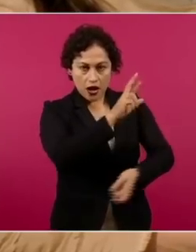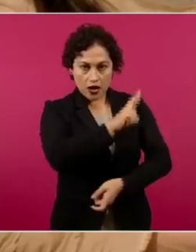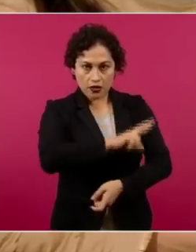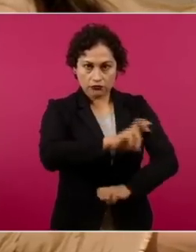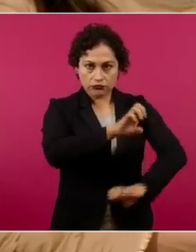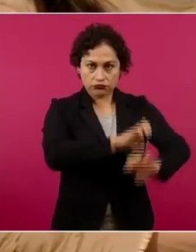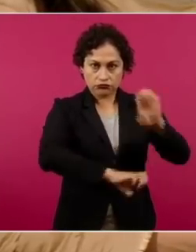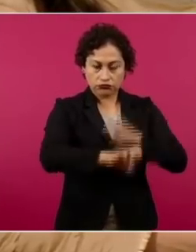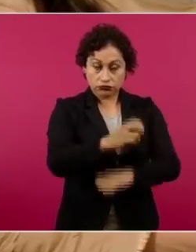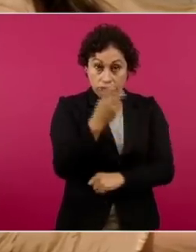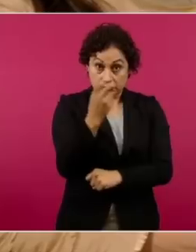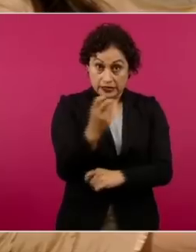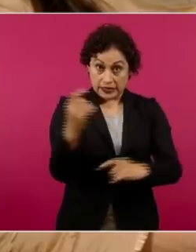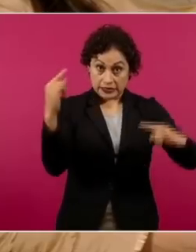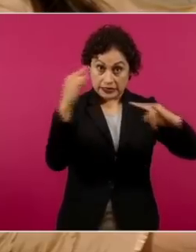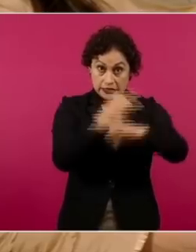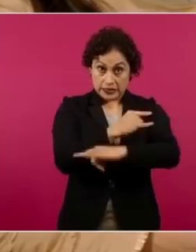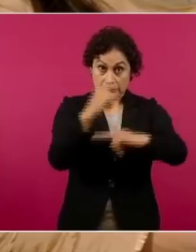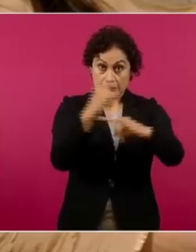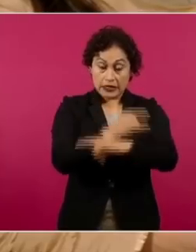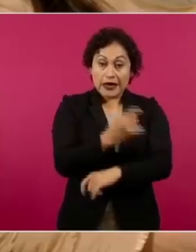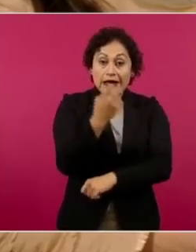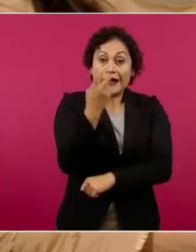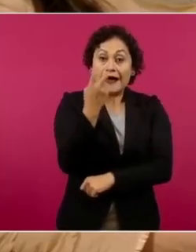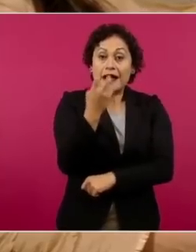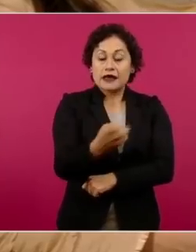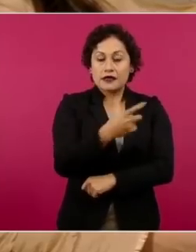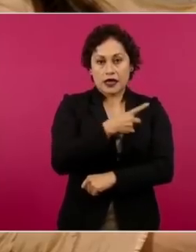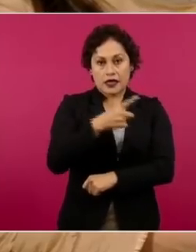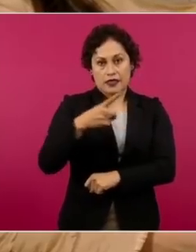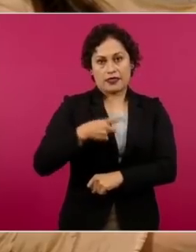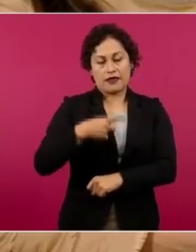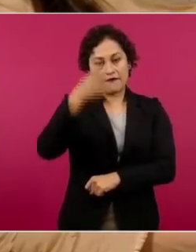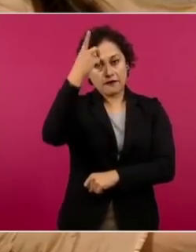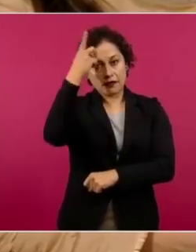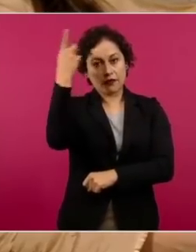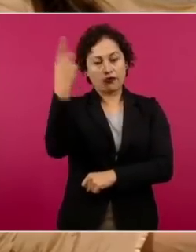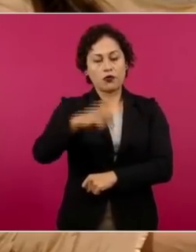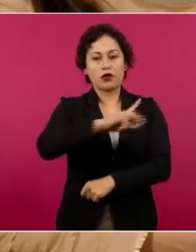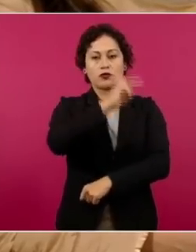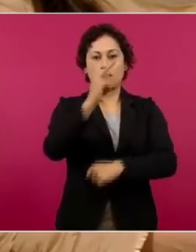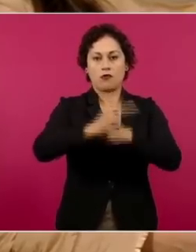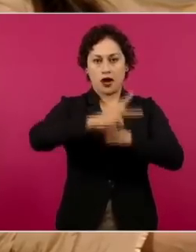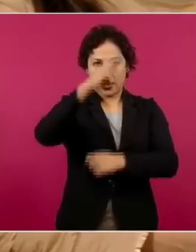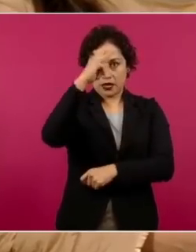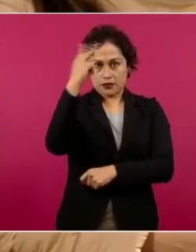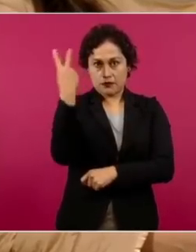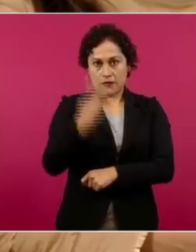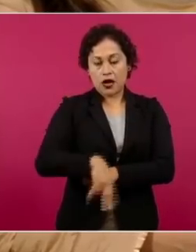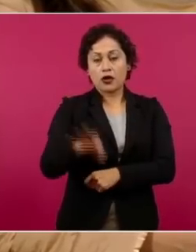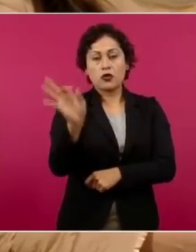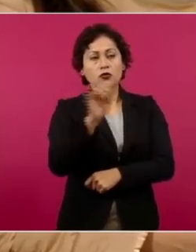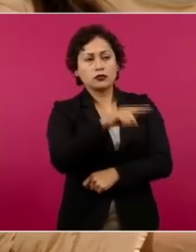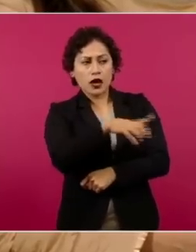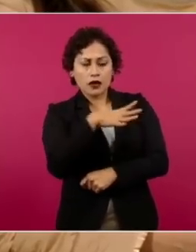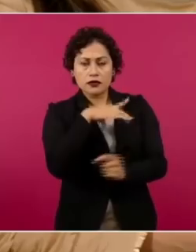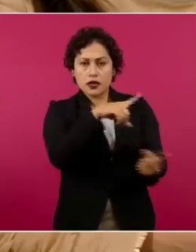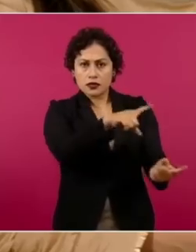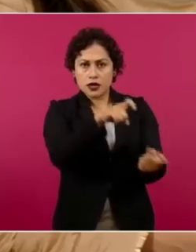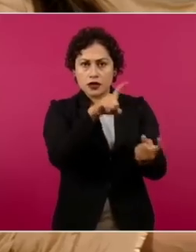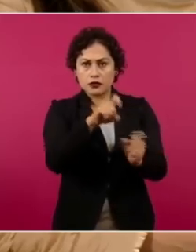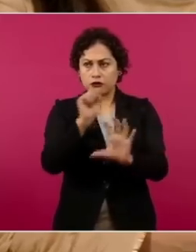autopista y que esa vía tendría que ser de la nación y que si se generan ingresos tendrían que ser para la nación,